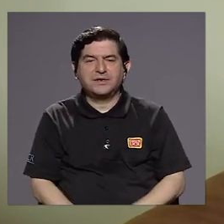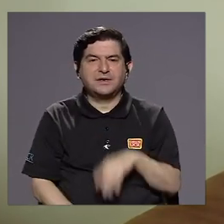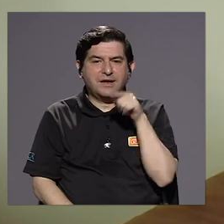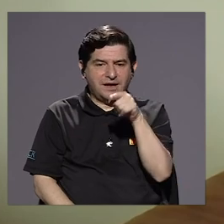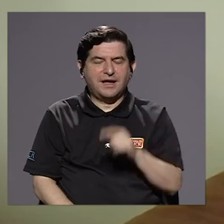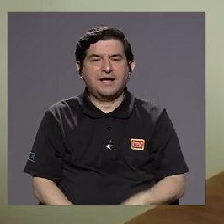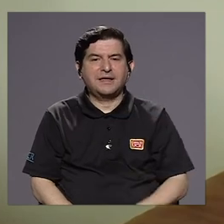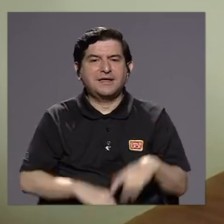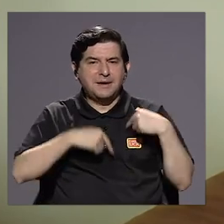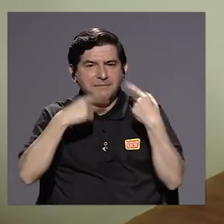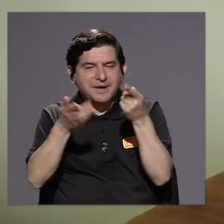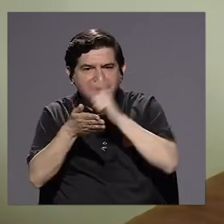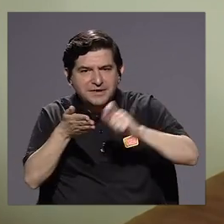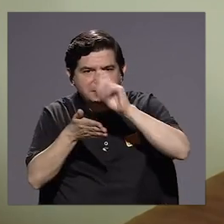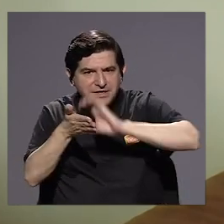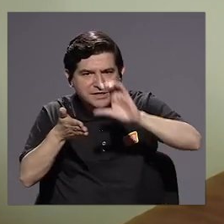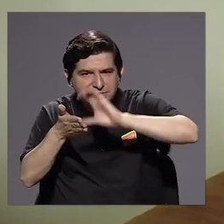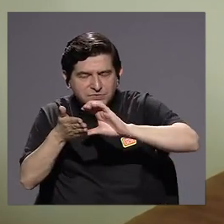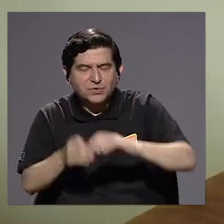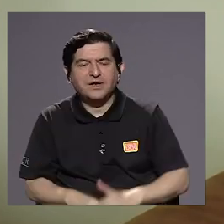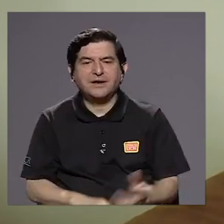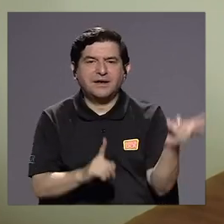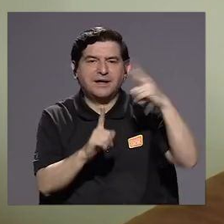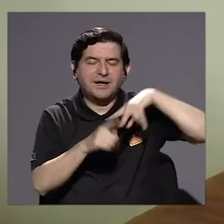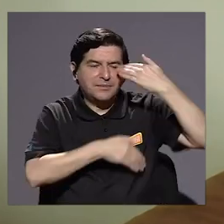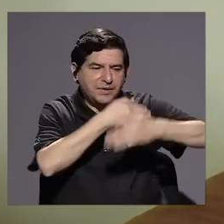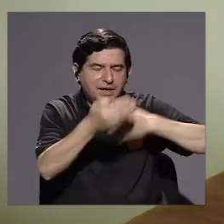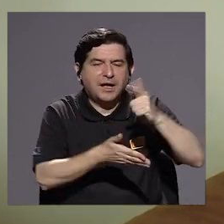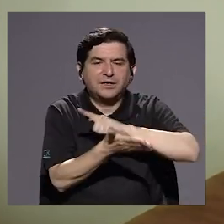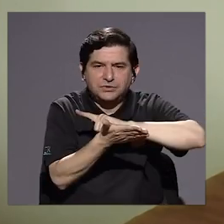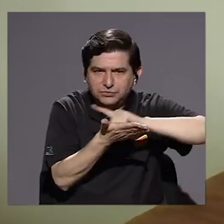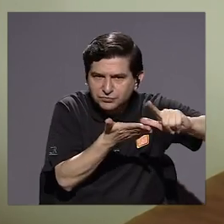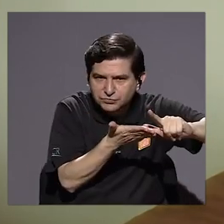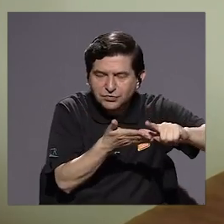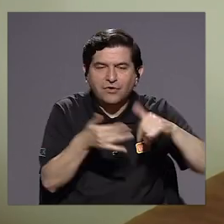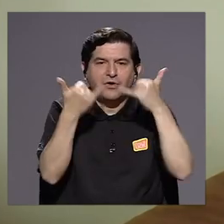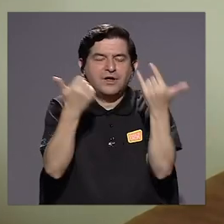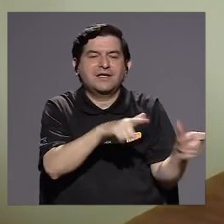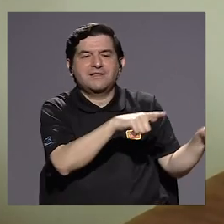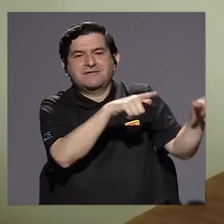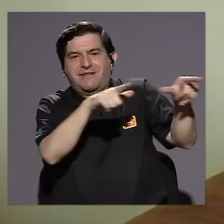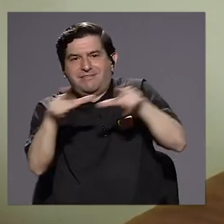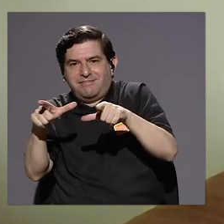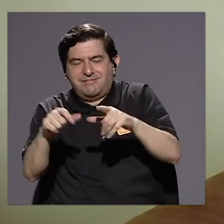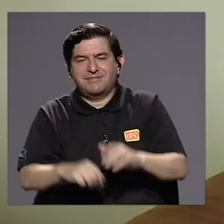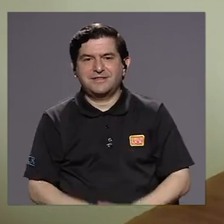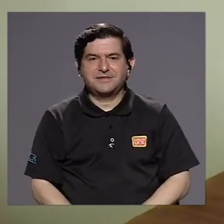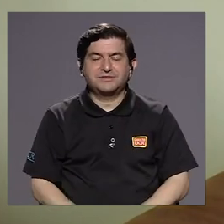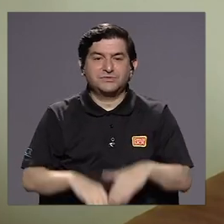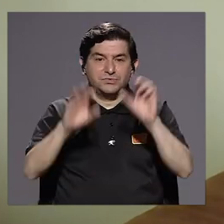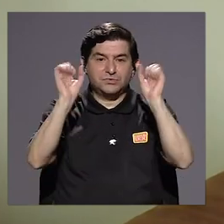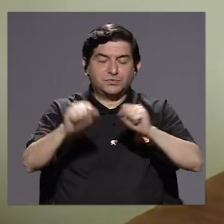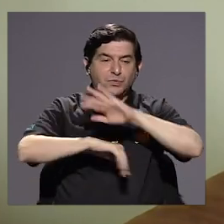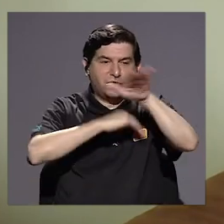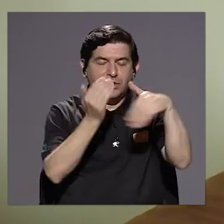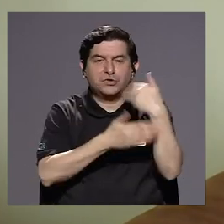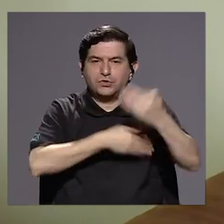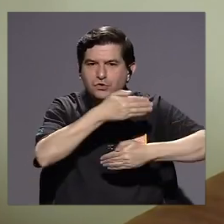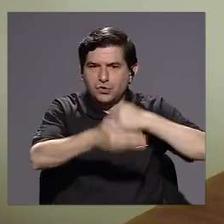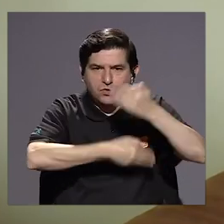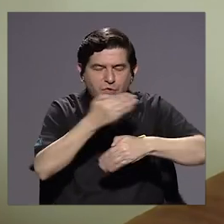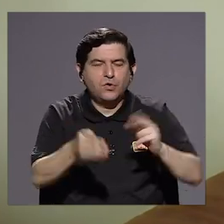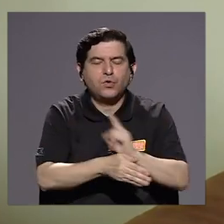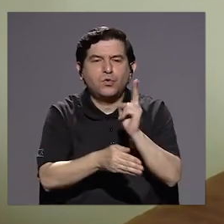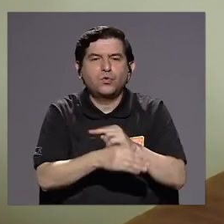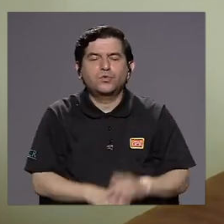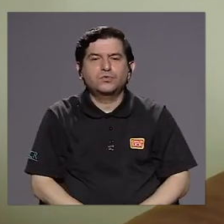presencialidad, aplicando los protocolos y ya estamos listos para estar presencializados con todo el protocolo que el